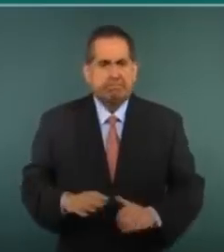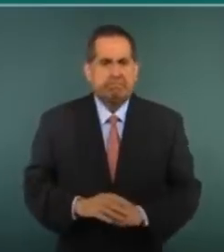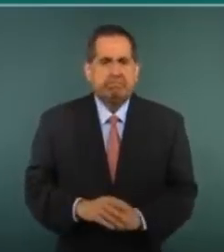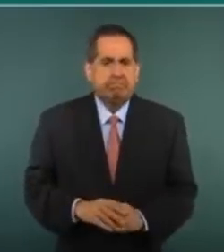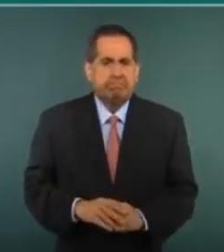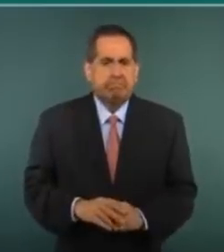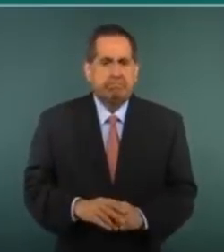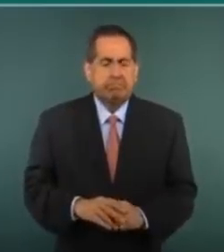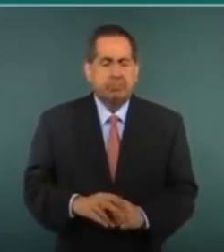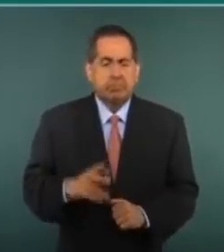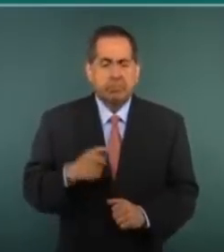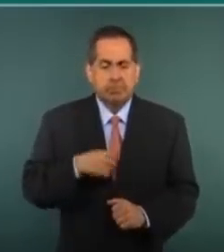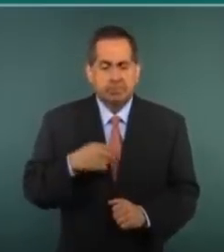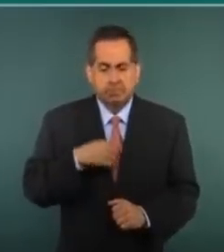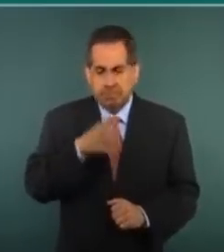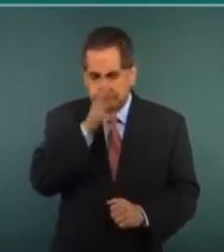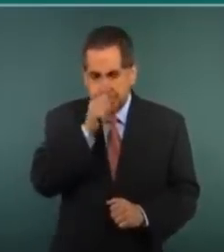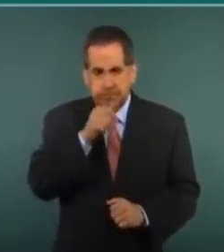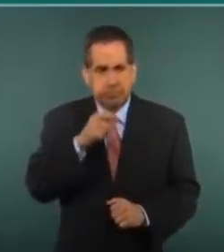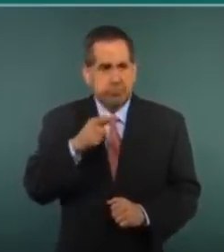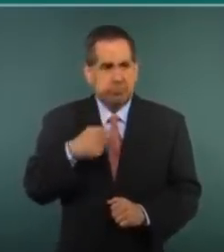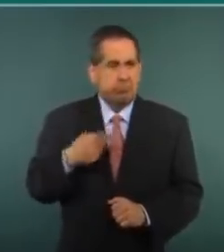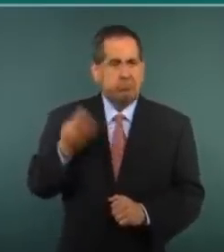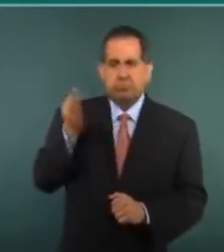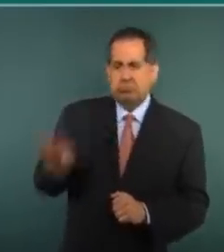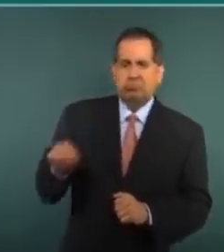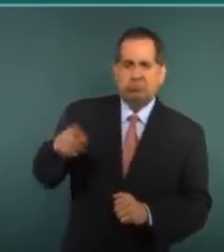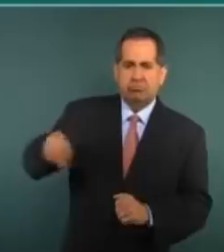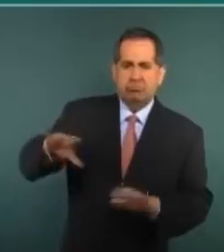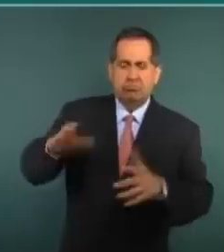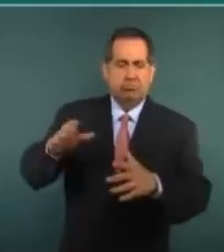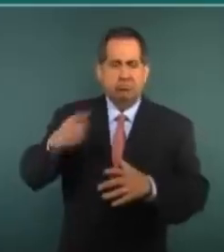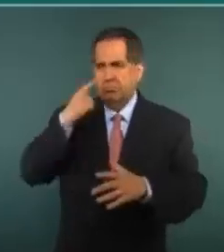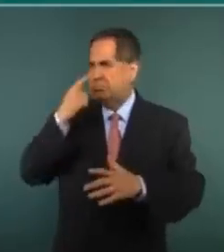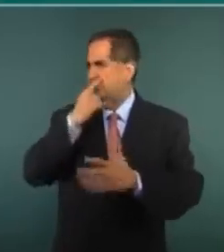No puedo ser un traidor a la democracia.